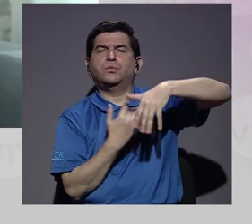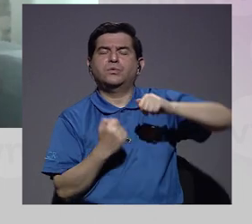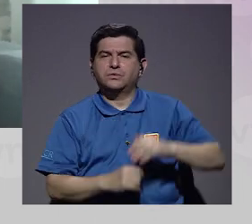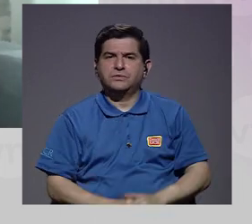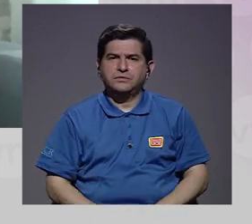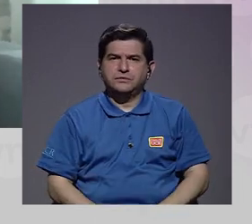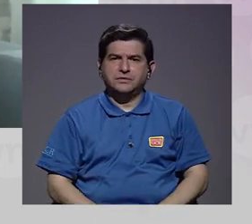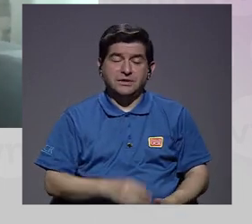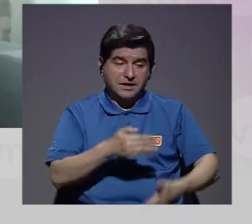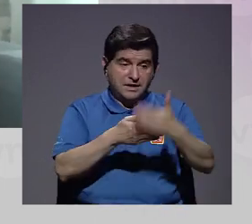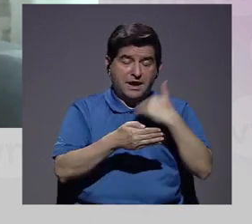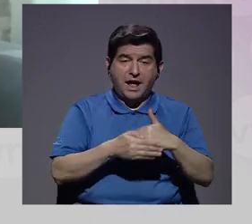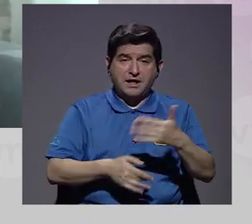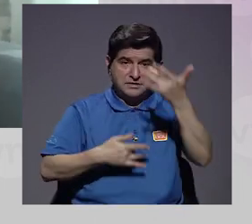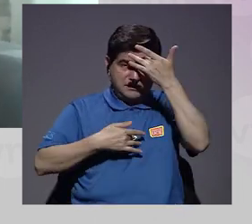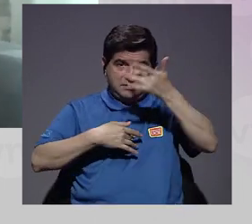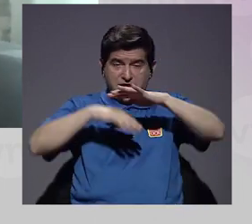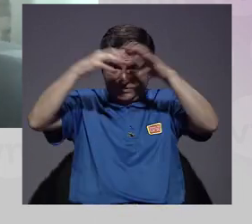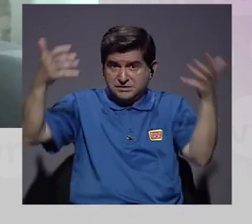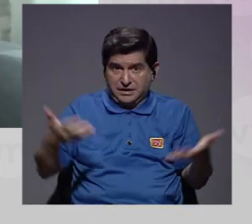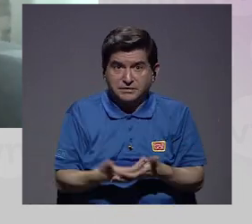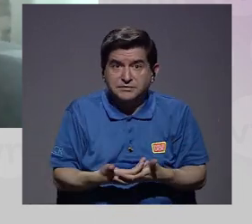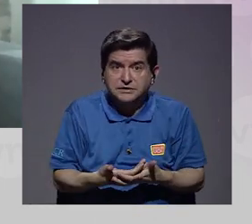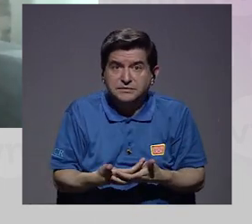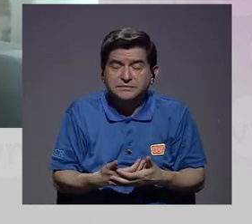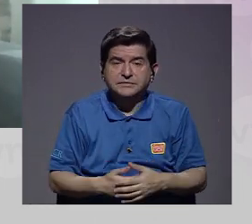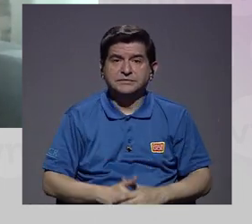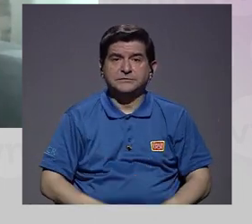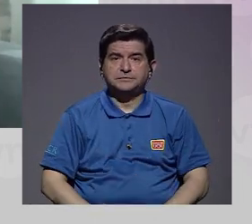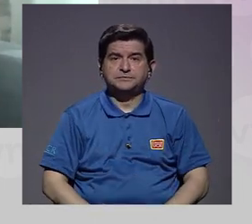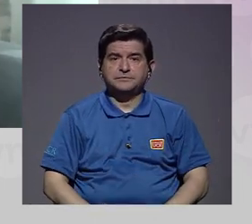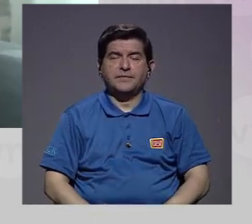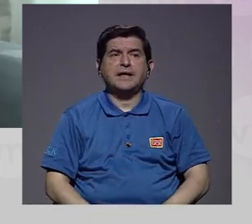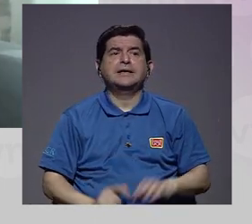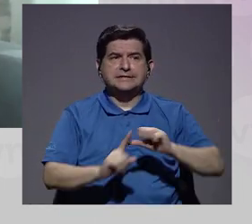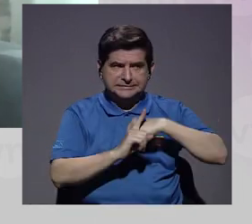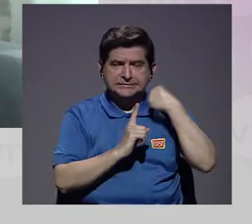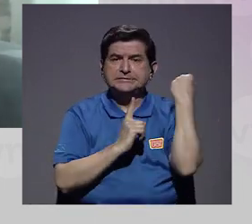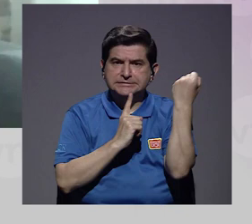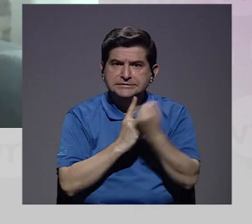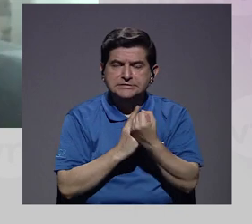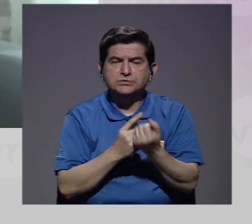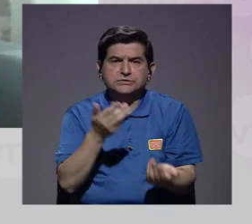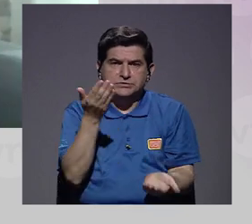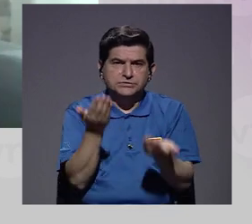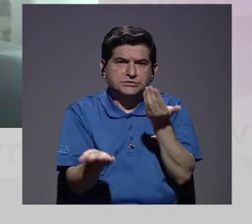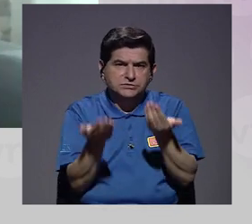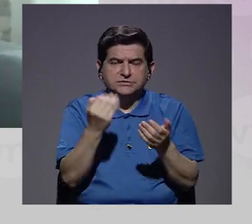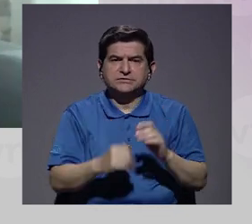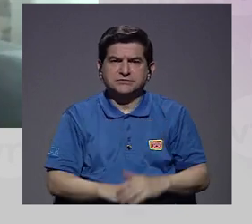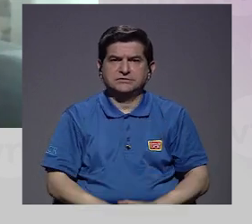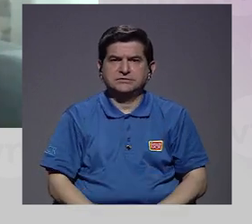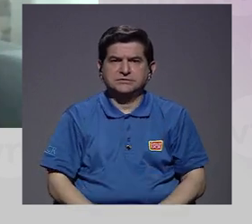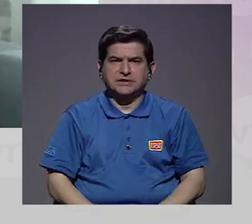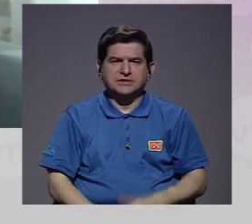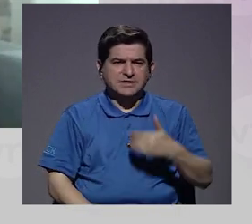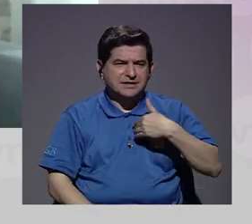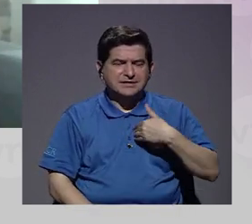de antes de la pandemia y hay situaciones en las que